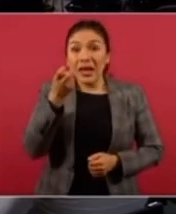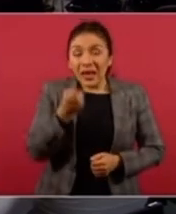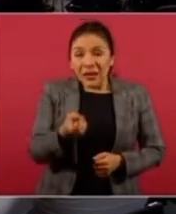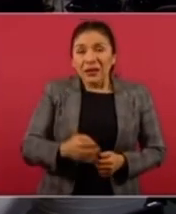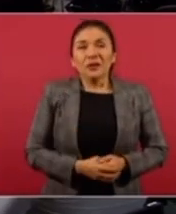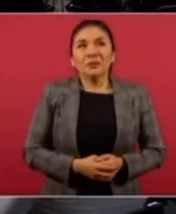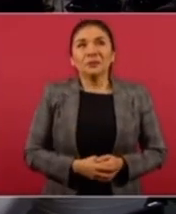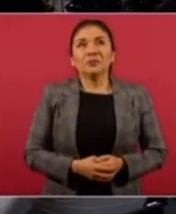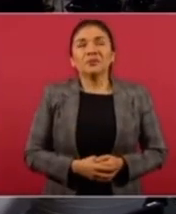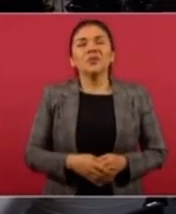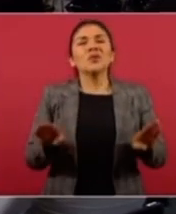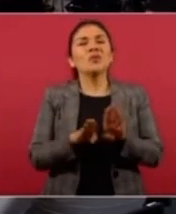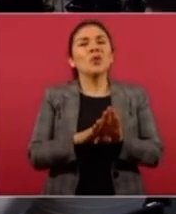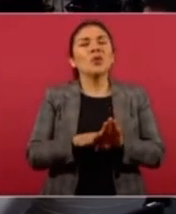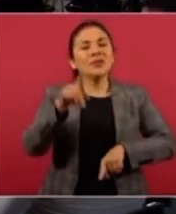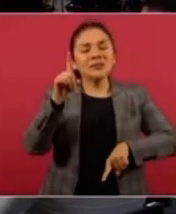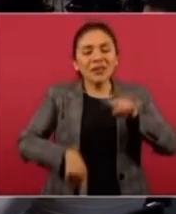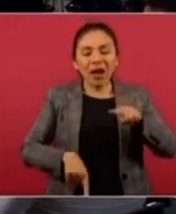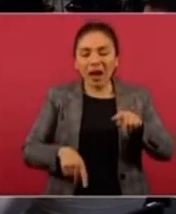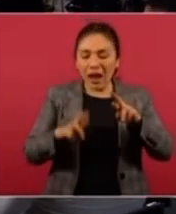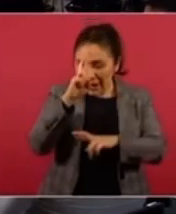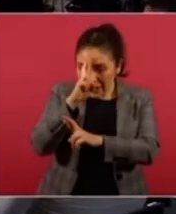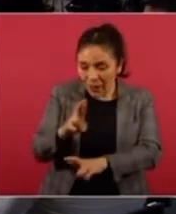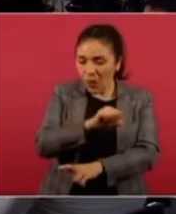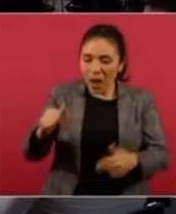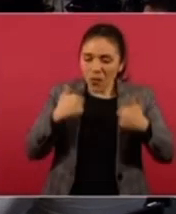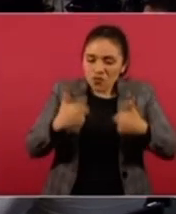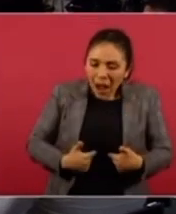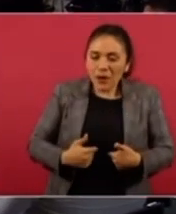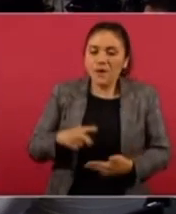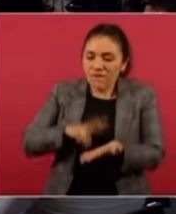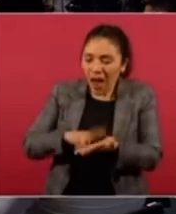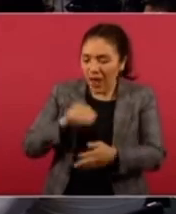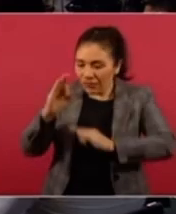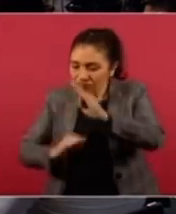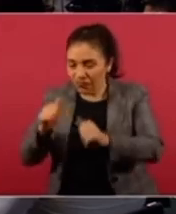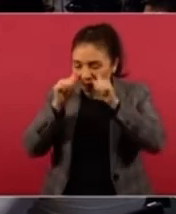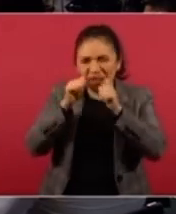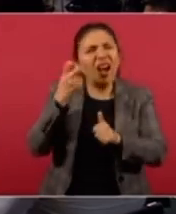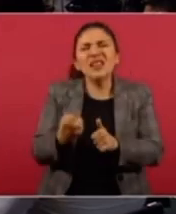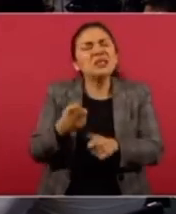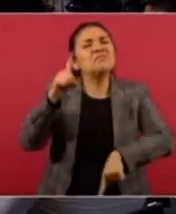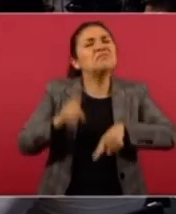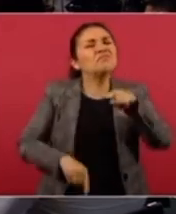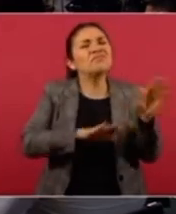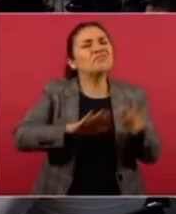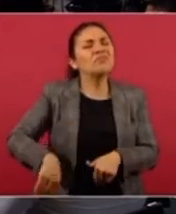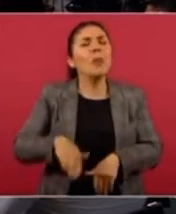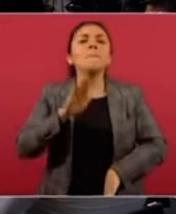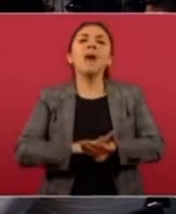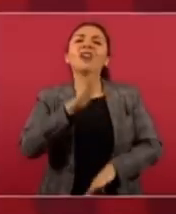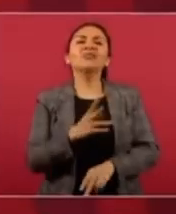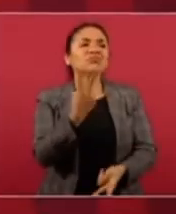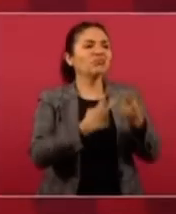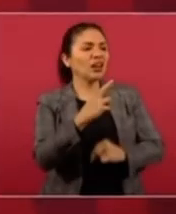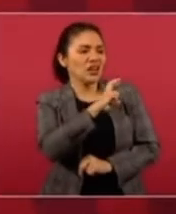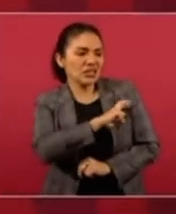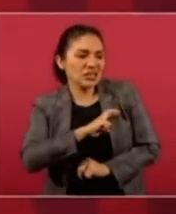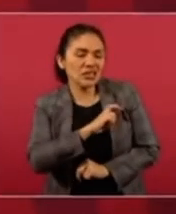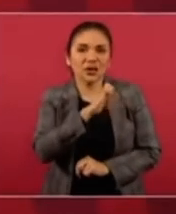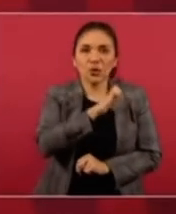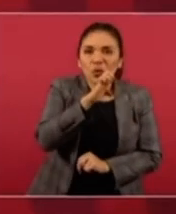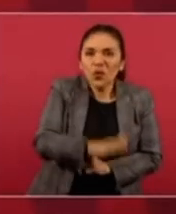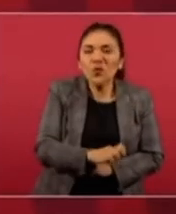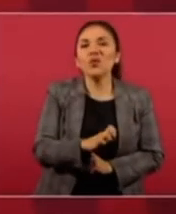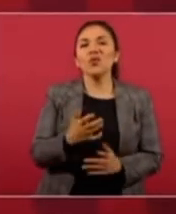seguir aplaudiendo? Ya no sé si llorar o reír o mejor no hago ninguna de las dos cosas, porque la verdad